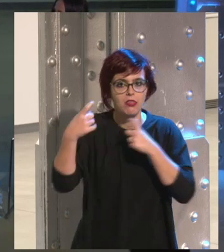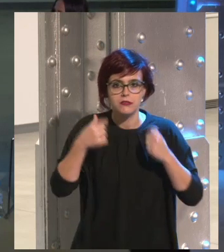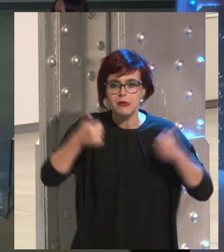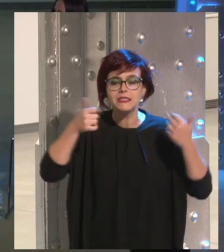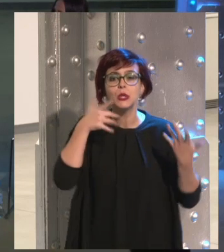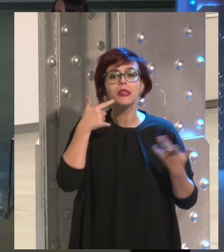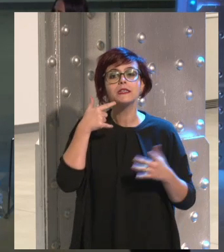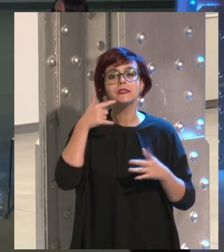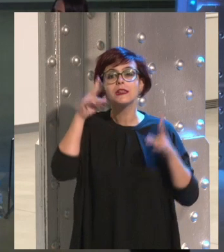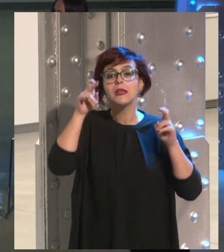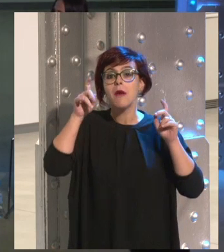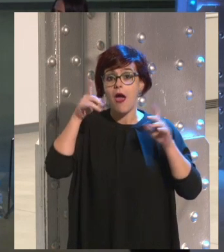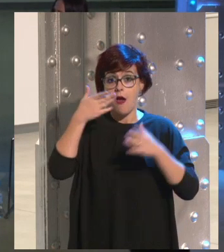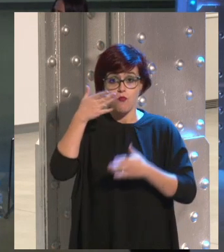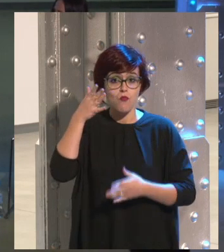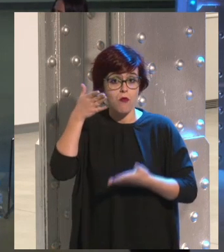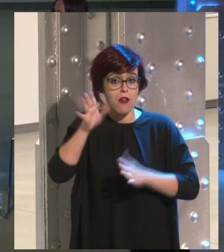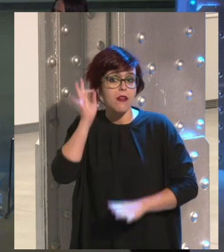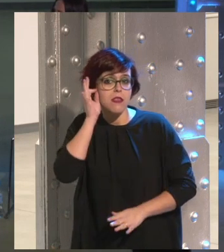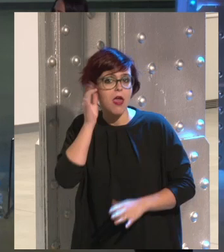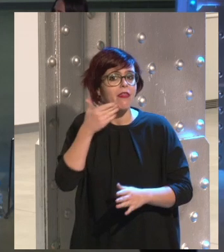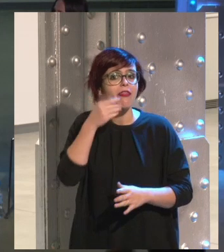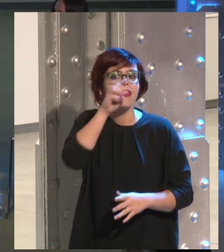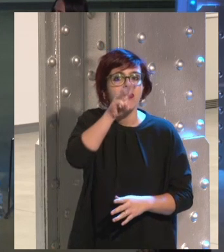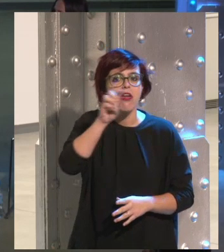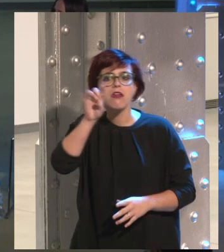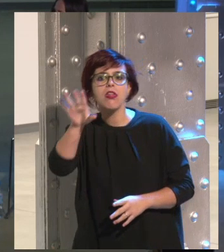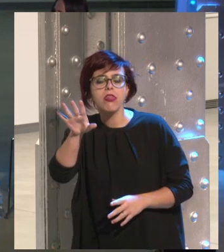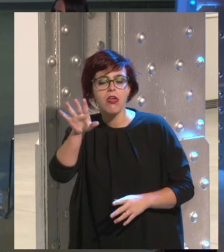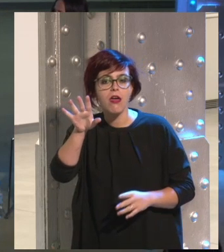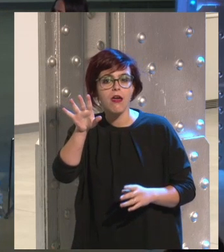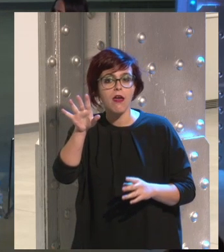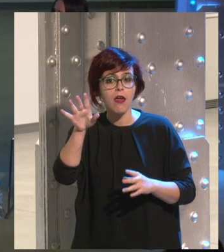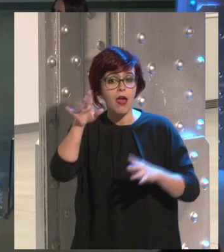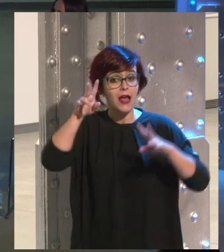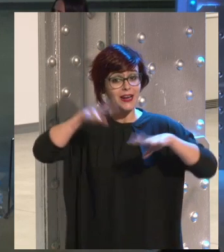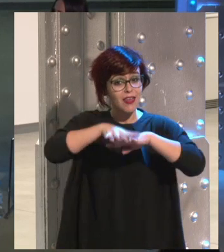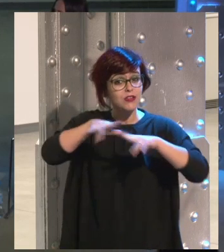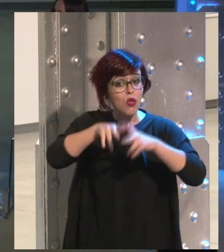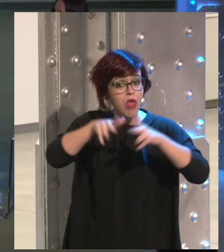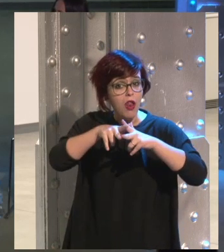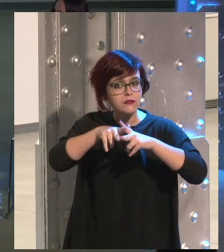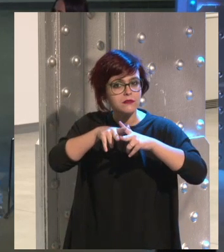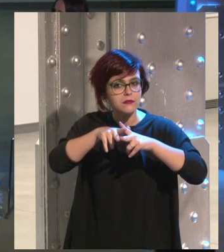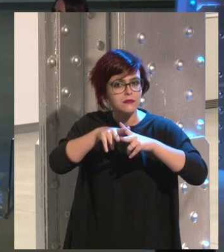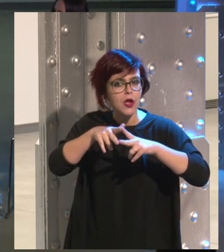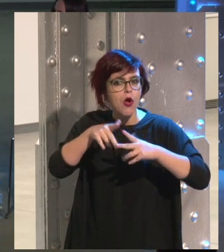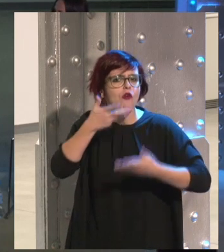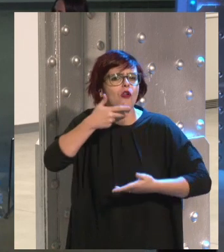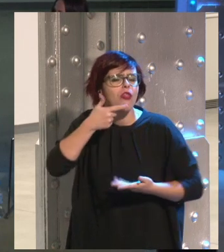tiene que enseñar a una niña de 13 años o de 15 años cómo manejarse en las redes sociales? Esa sería una pregunta.